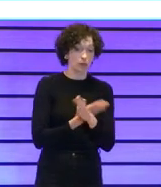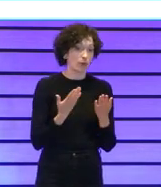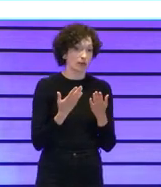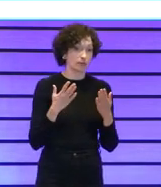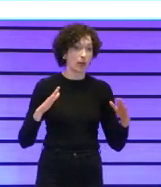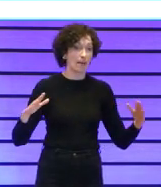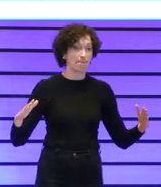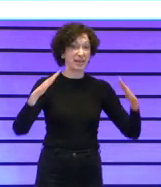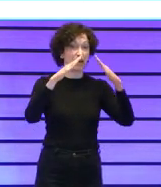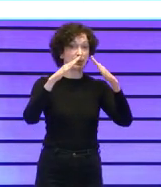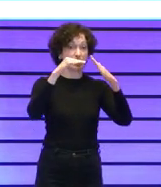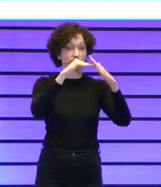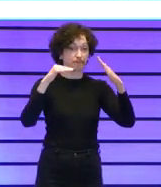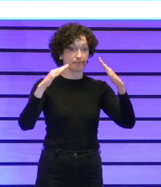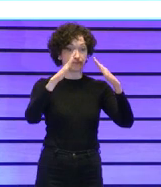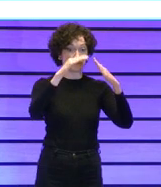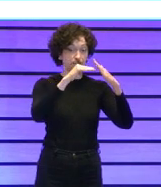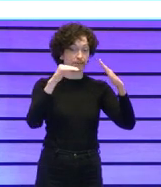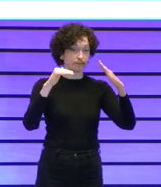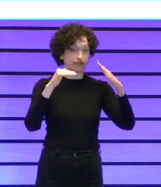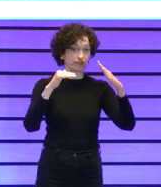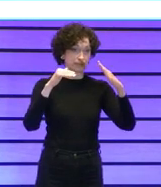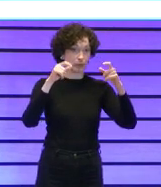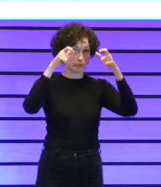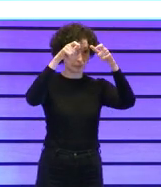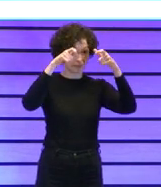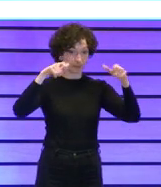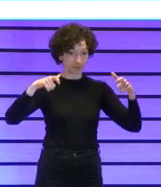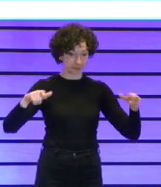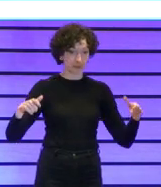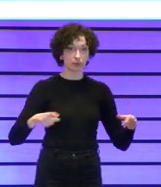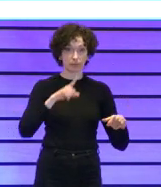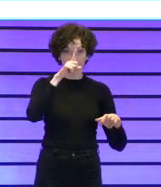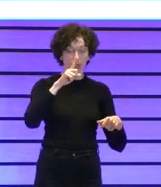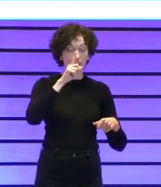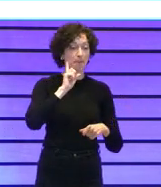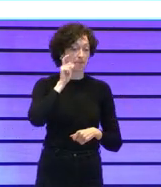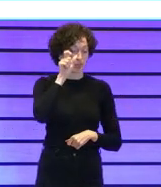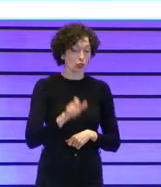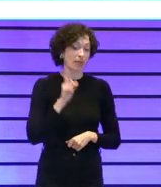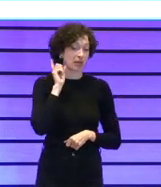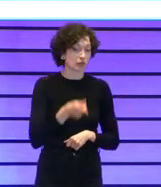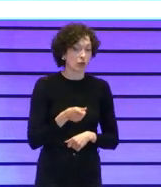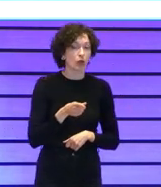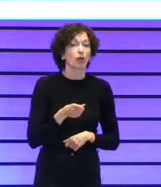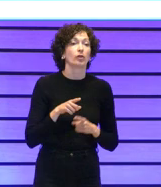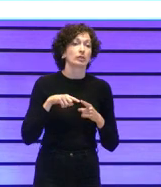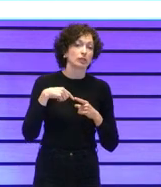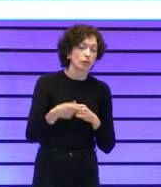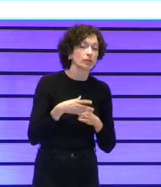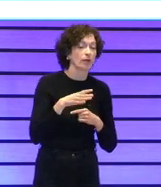pirámide de arriba ¿no? teníamos basados en una estructura piramidal en la que había un director del centro y luego pues se apoyaba